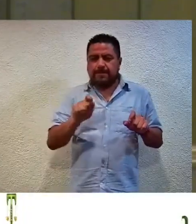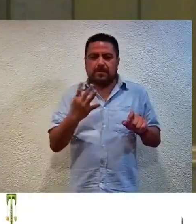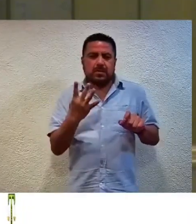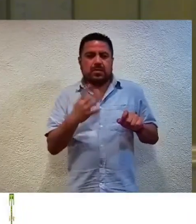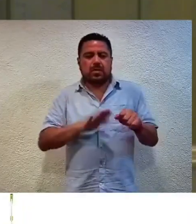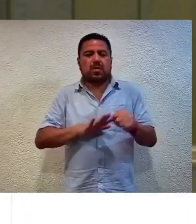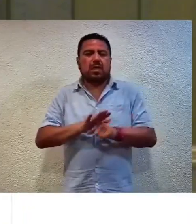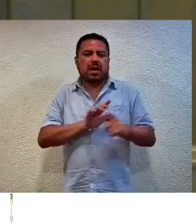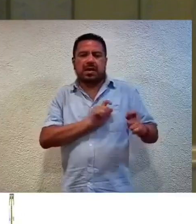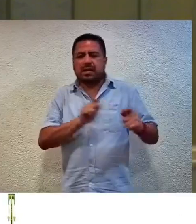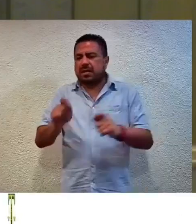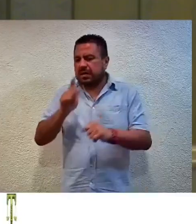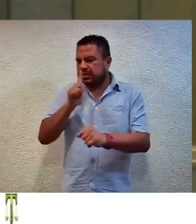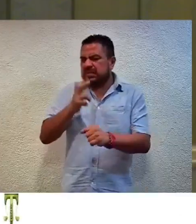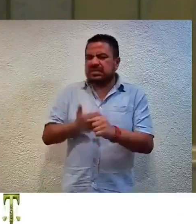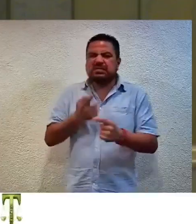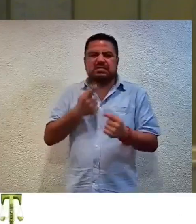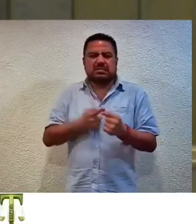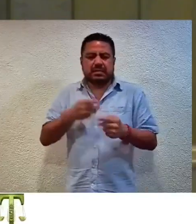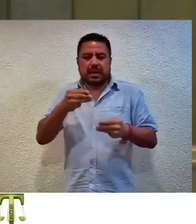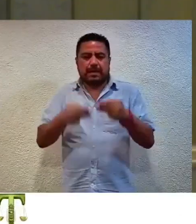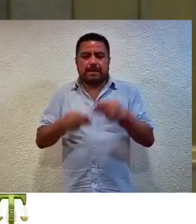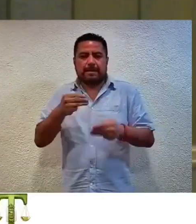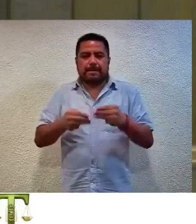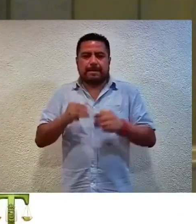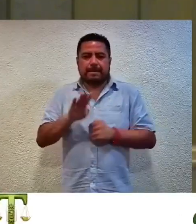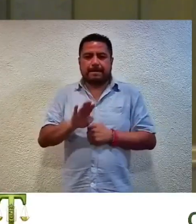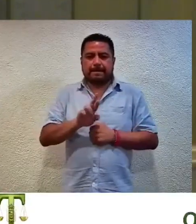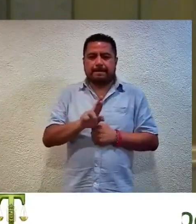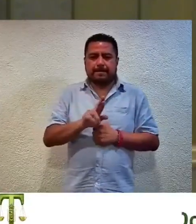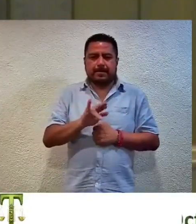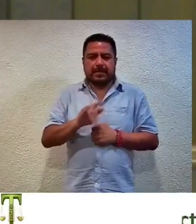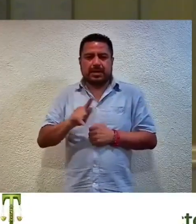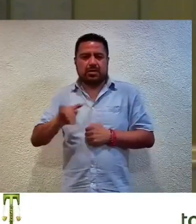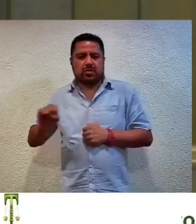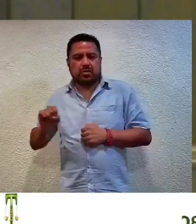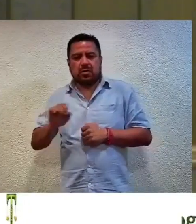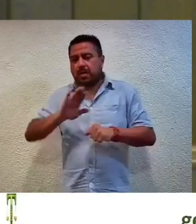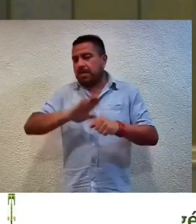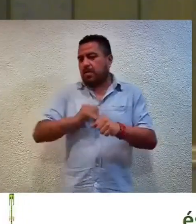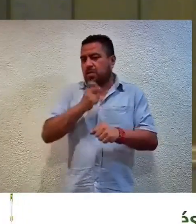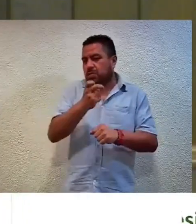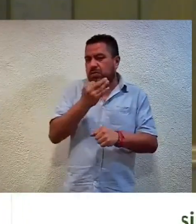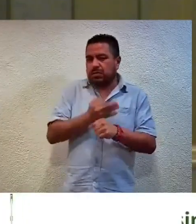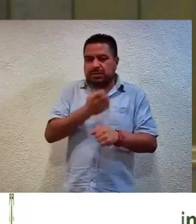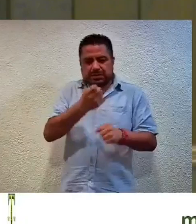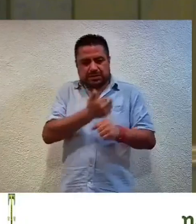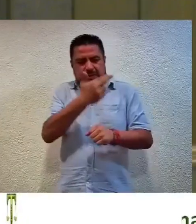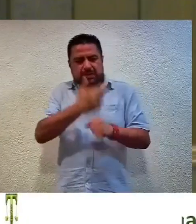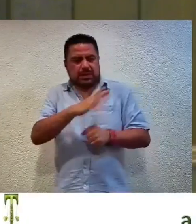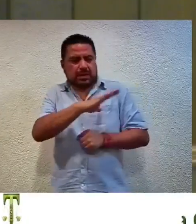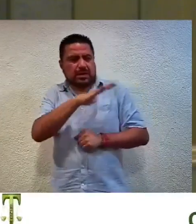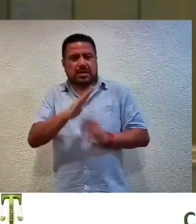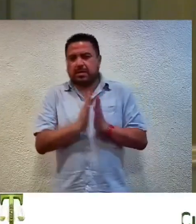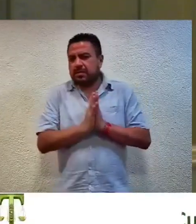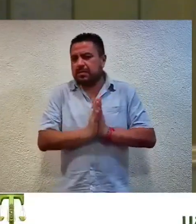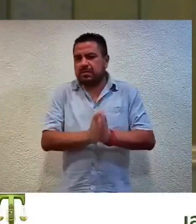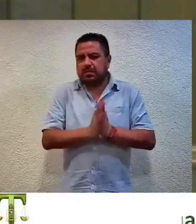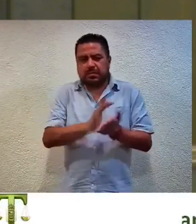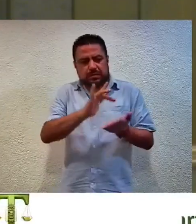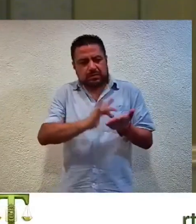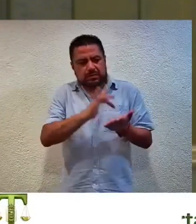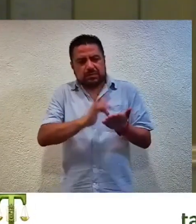el cual fue turnado a la ponencia de la magistrada Hilda Rosa Delgado Brito. Por lo tanto, secretaria general, le solicito nos